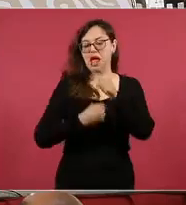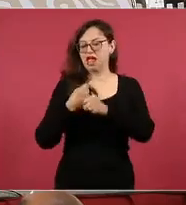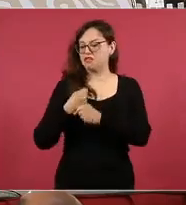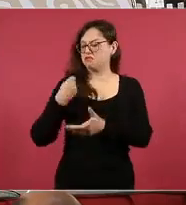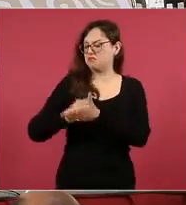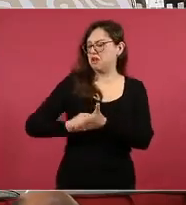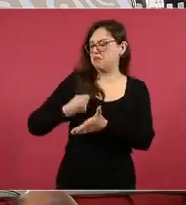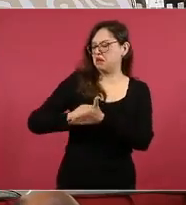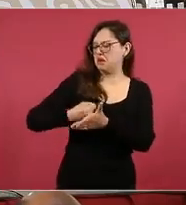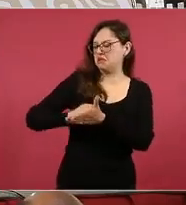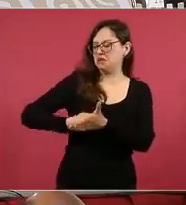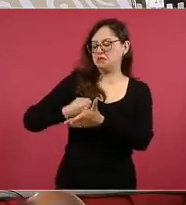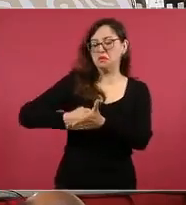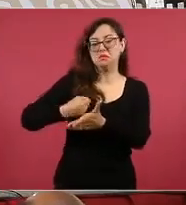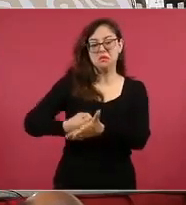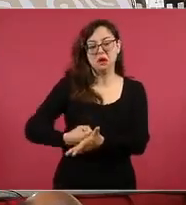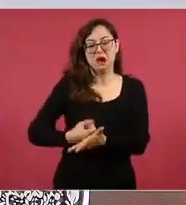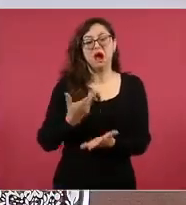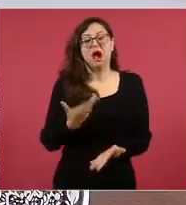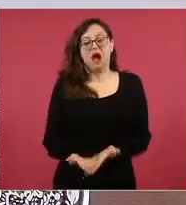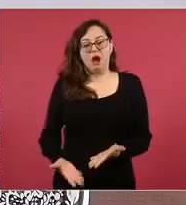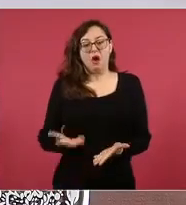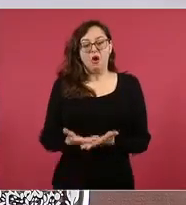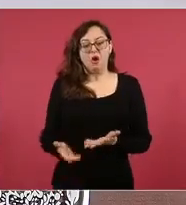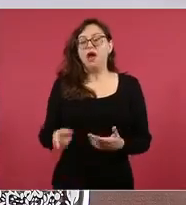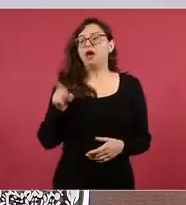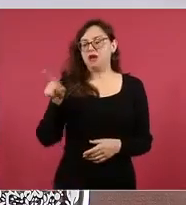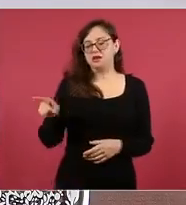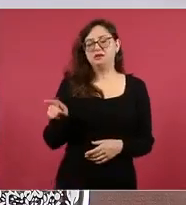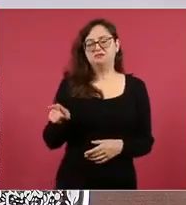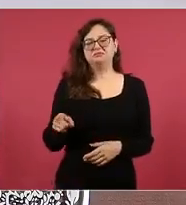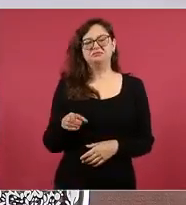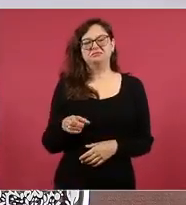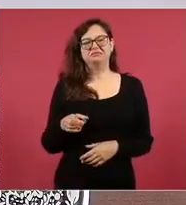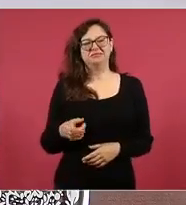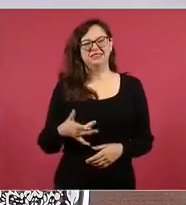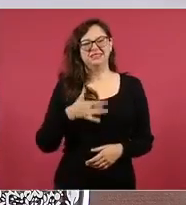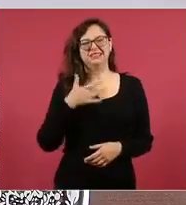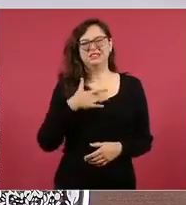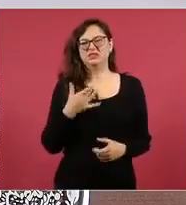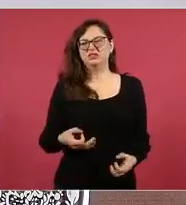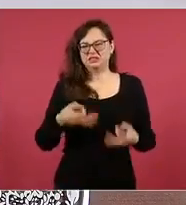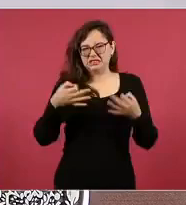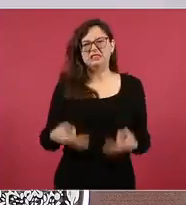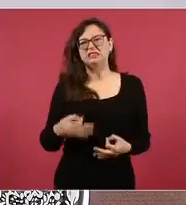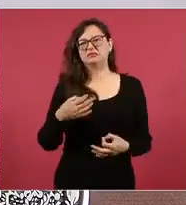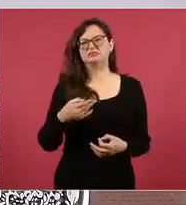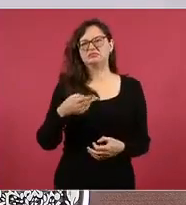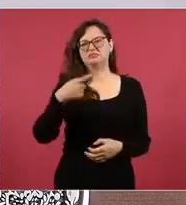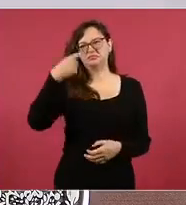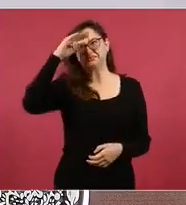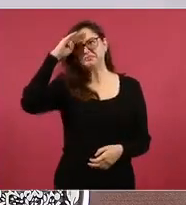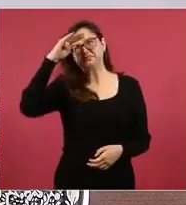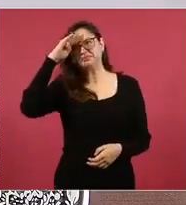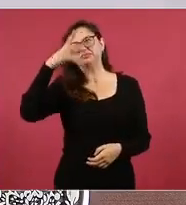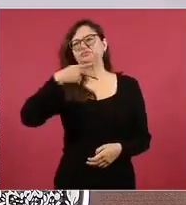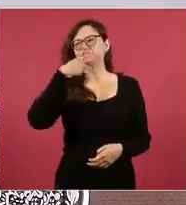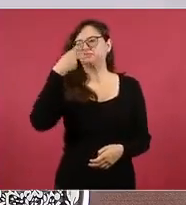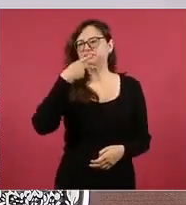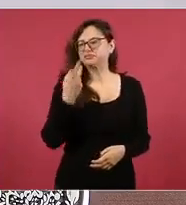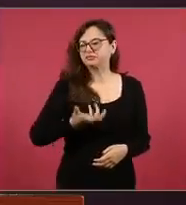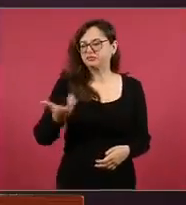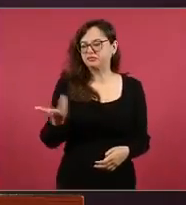México y lo que va a hacer ella es ser congruente, seguramente. Me alegra mucho porque también en mayo